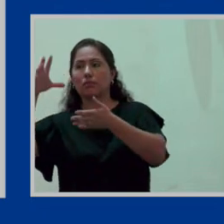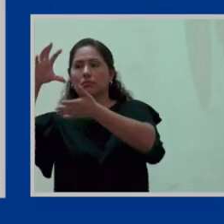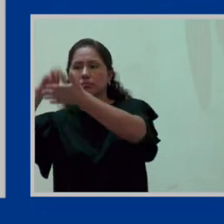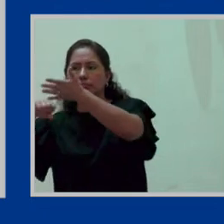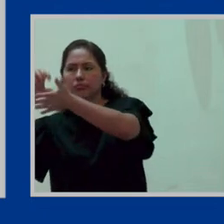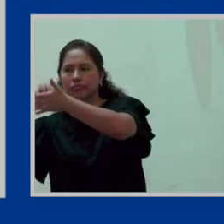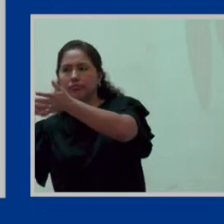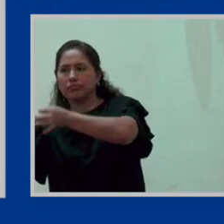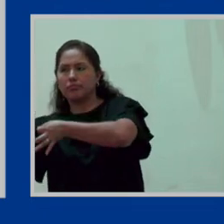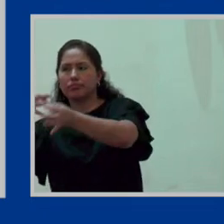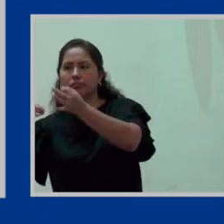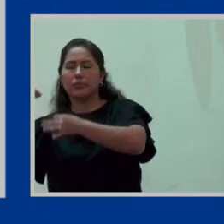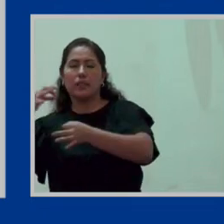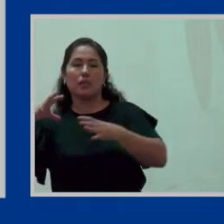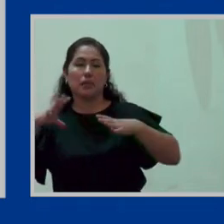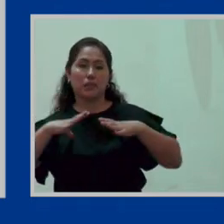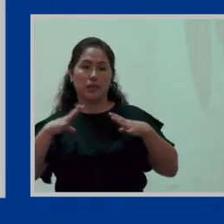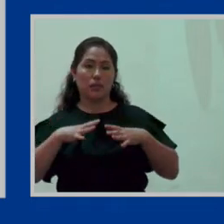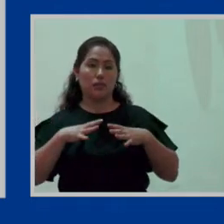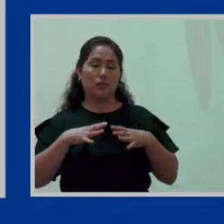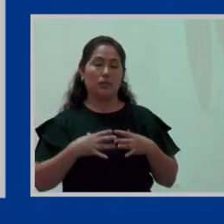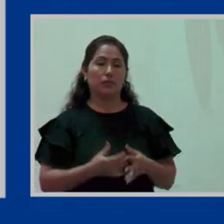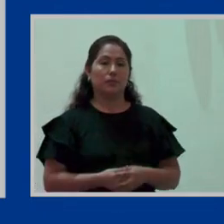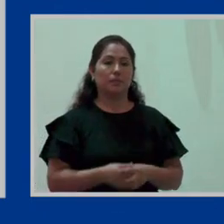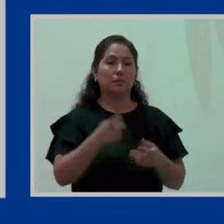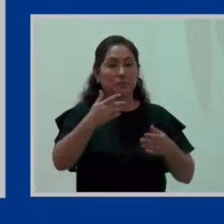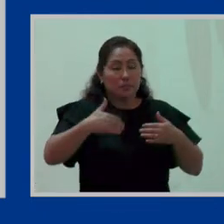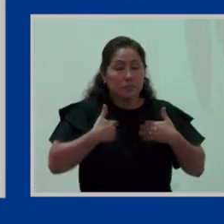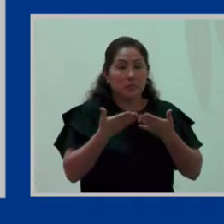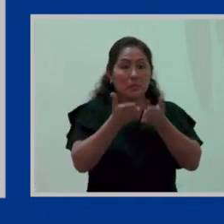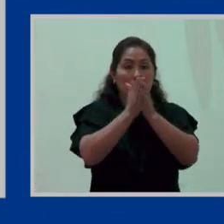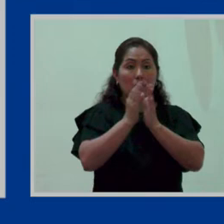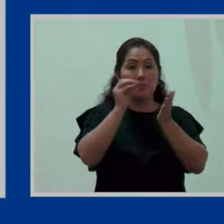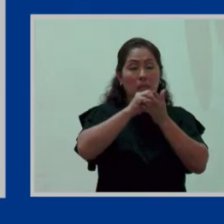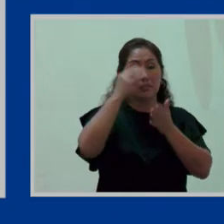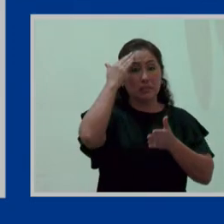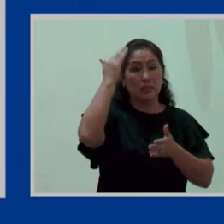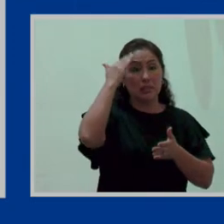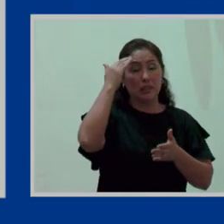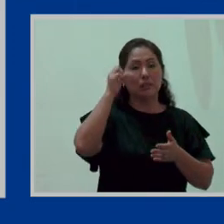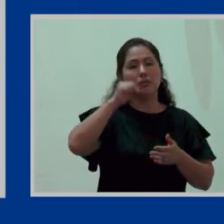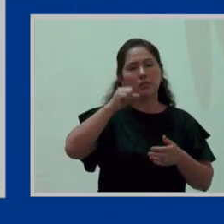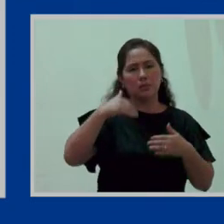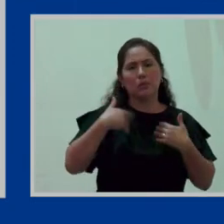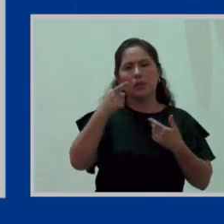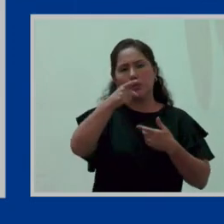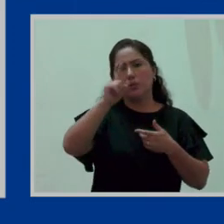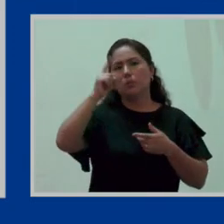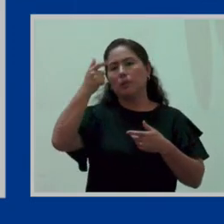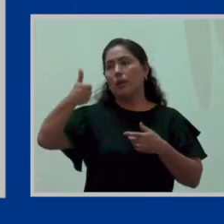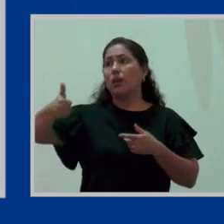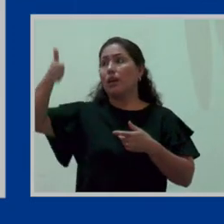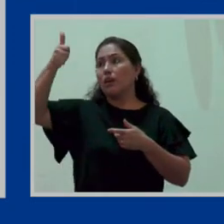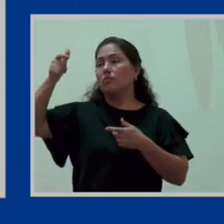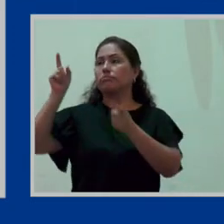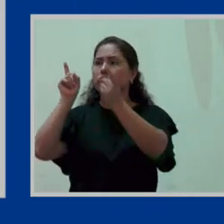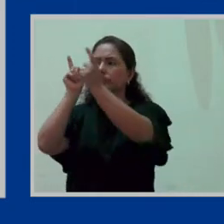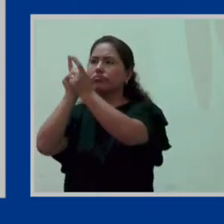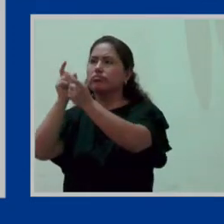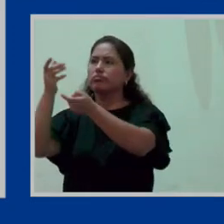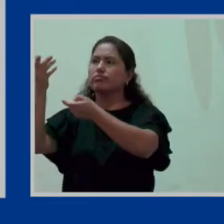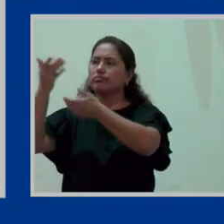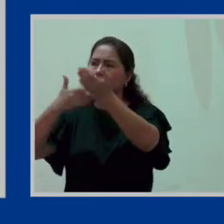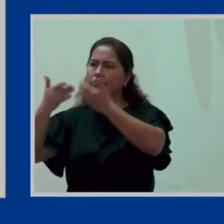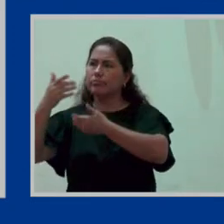¿Y puedo pedir más días? Sí, podría ser que pidan más días, siempre y cuando existe un acuerdo con el empleador. Y en ese